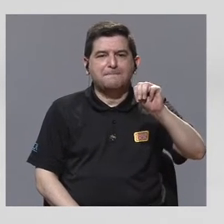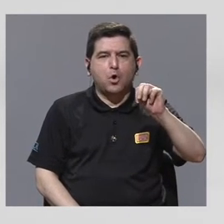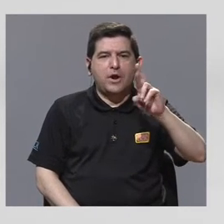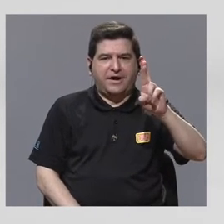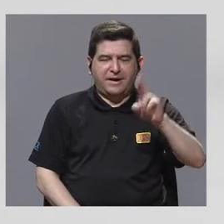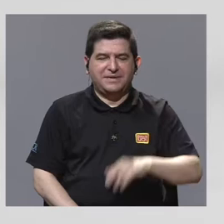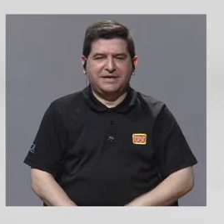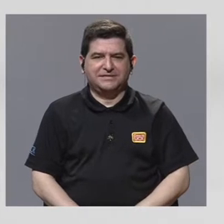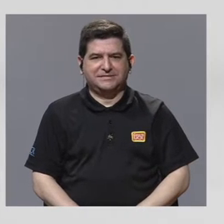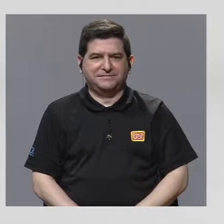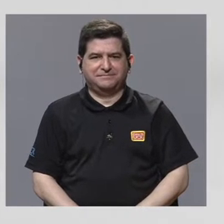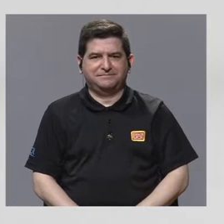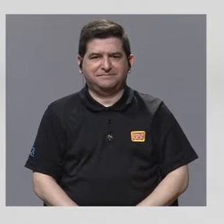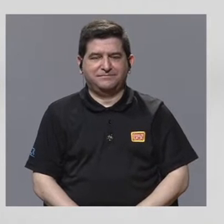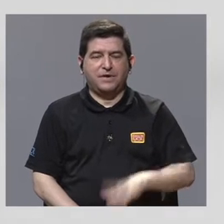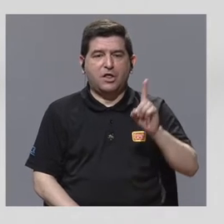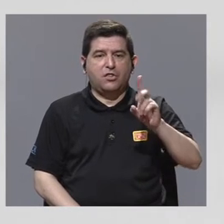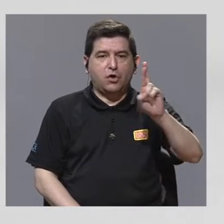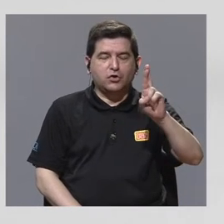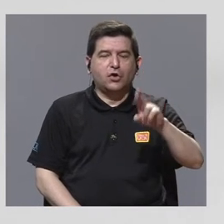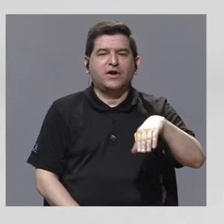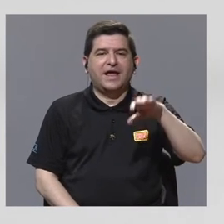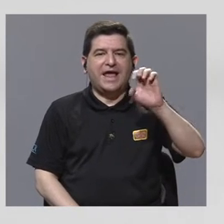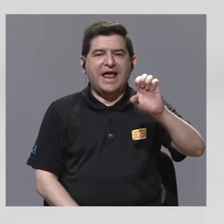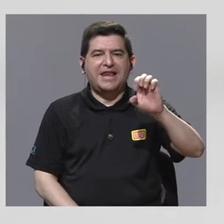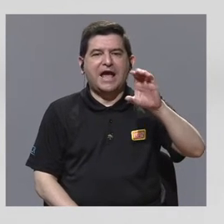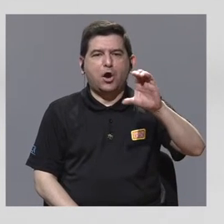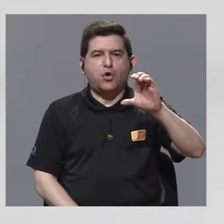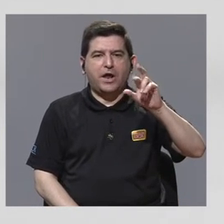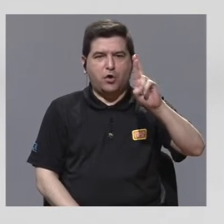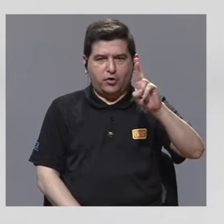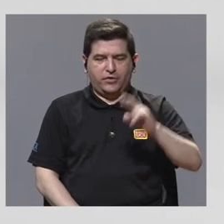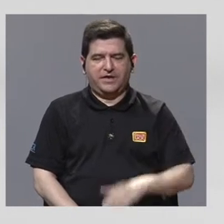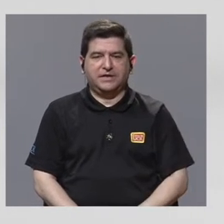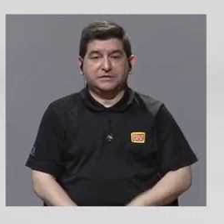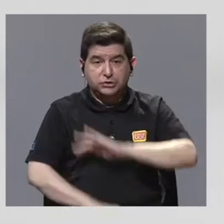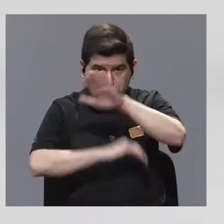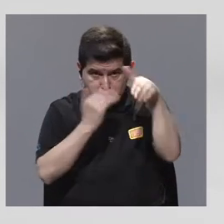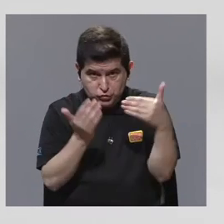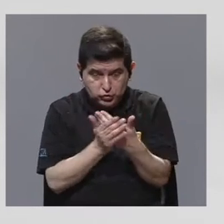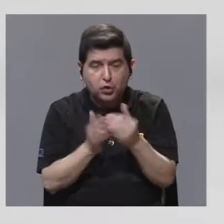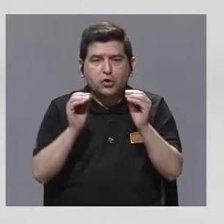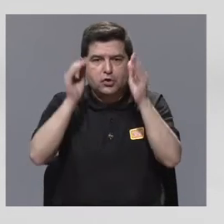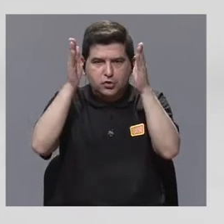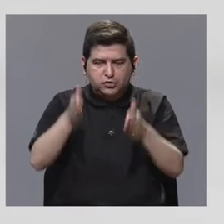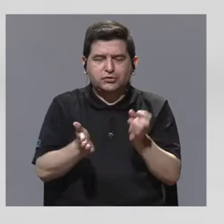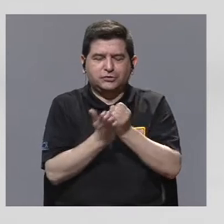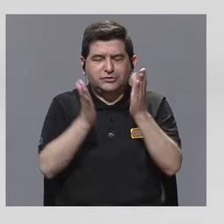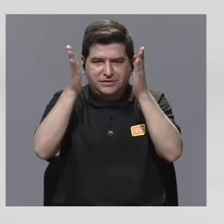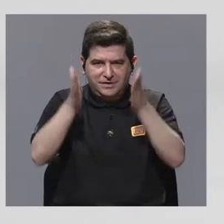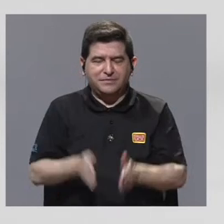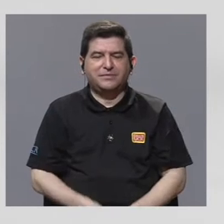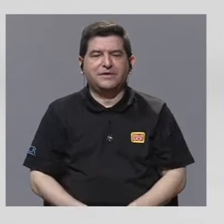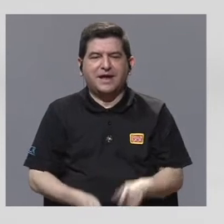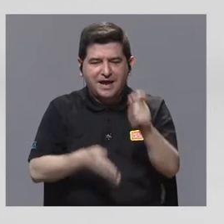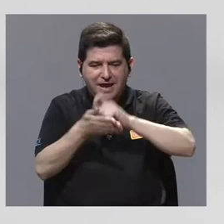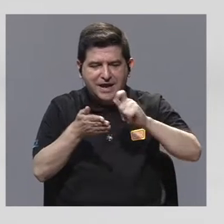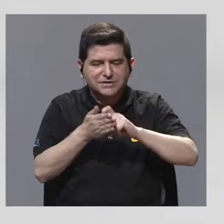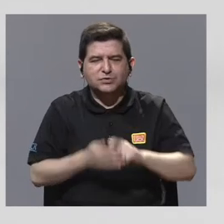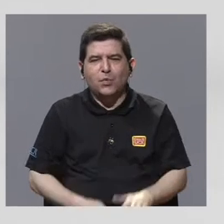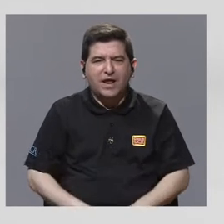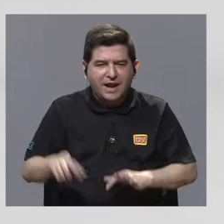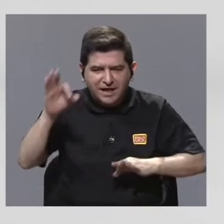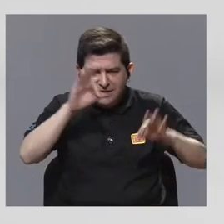Ramírez y el Dr. Elian Conejo Rodríguez, todos ellos docentes e investigadores de la Escuela de